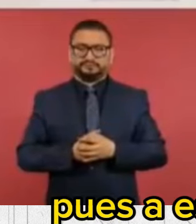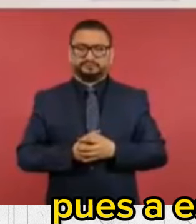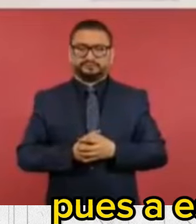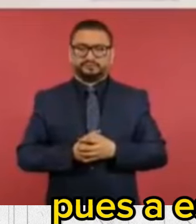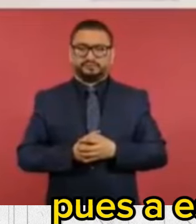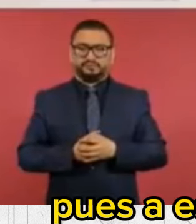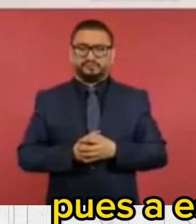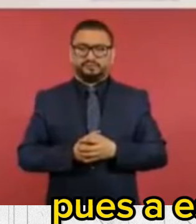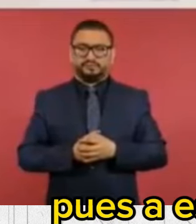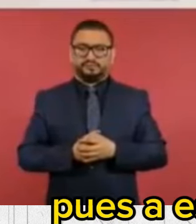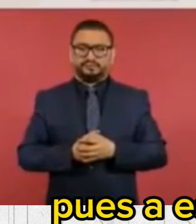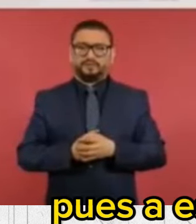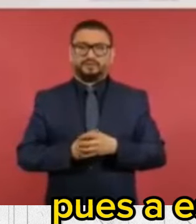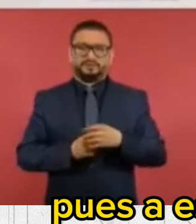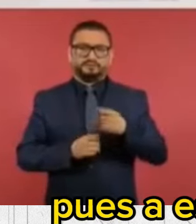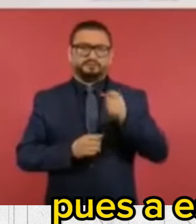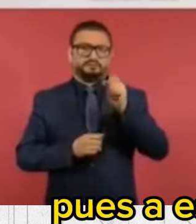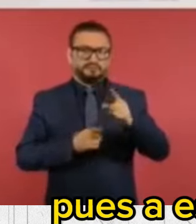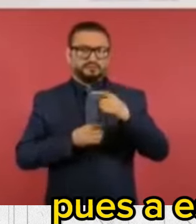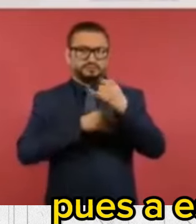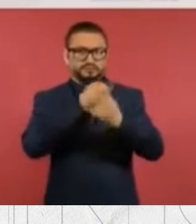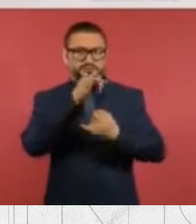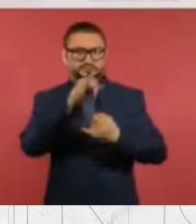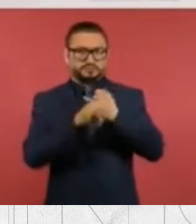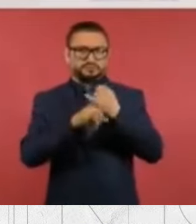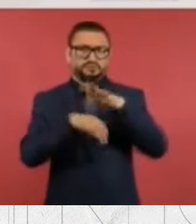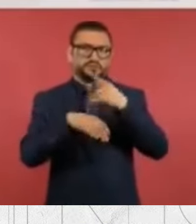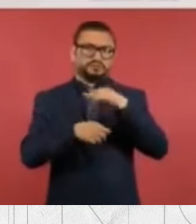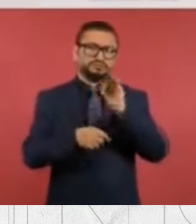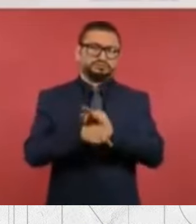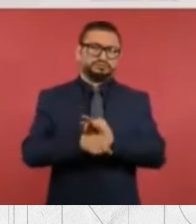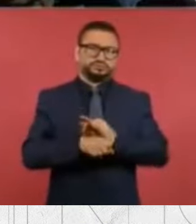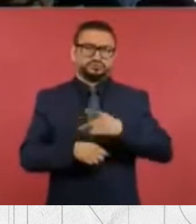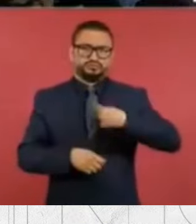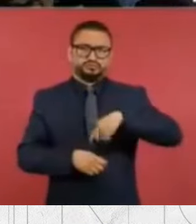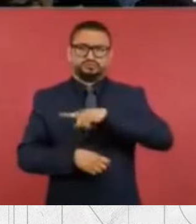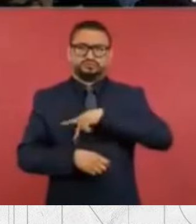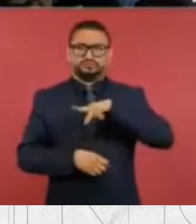paneles internacionales para defender nuestro derecho. Gracias. Gracias.